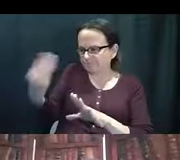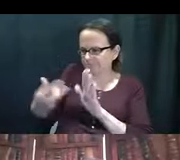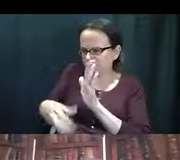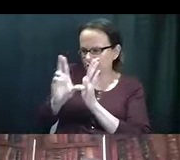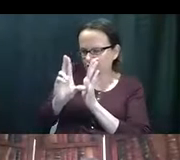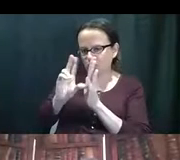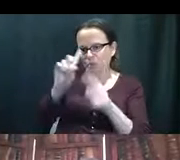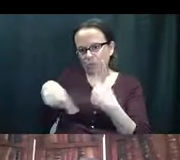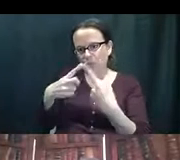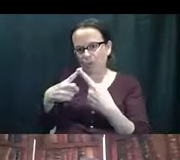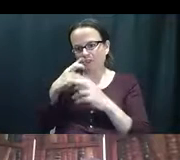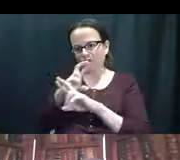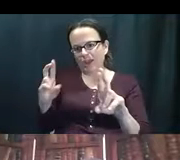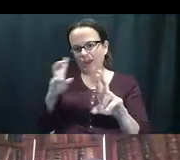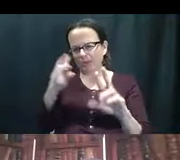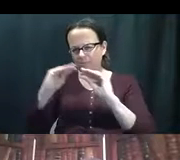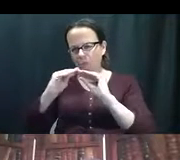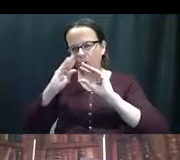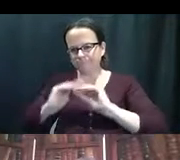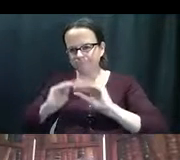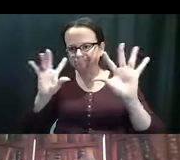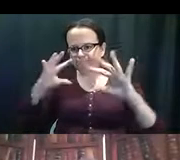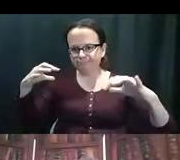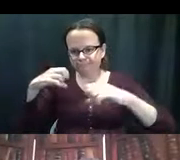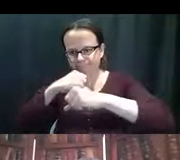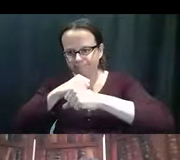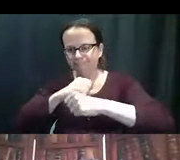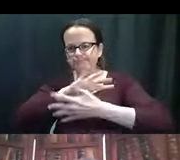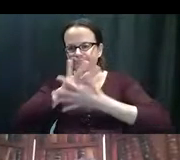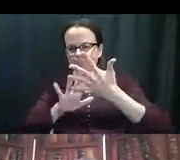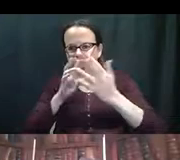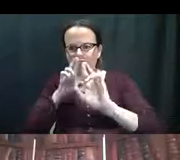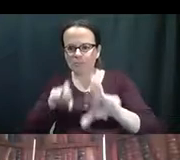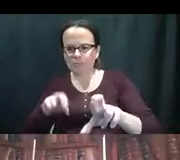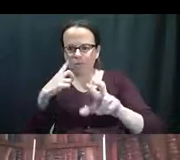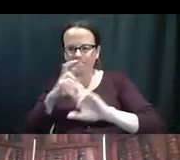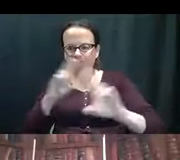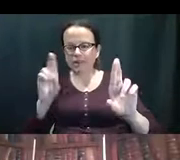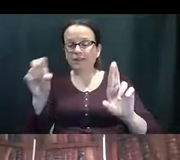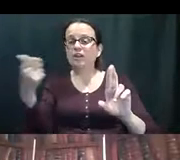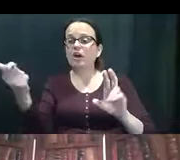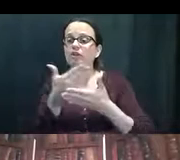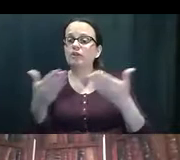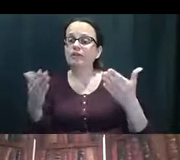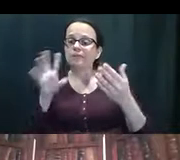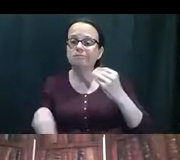coge una y desea la supervisor para que la, la repasen. Para hacerlo más, más clara.